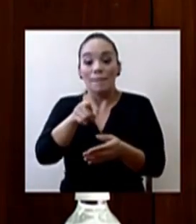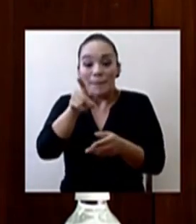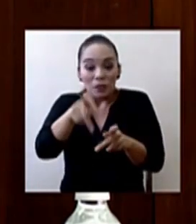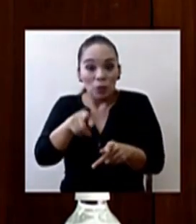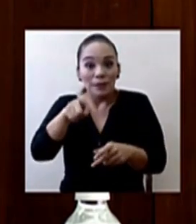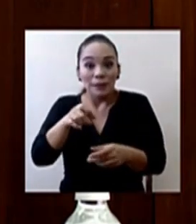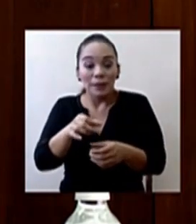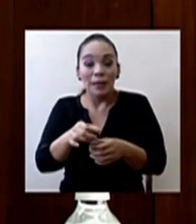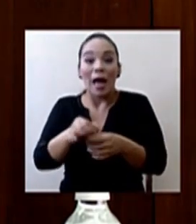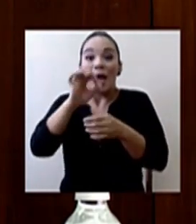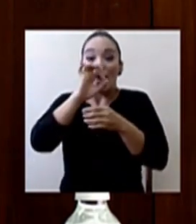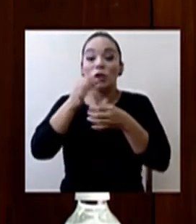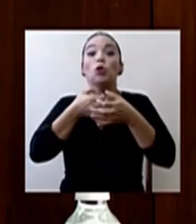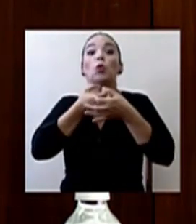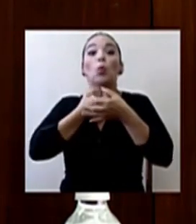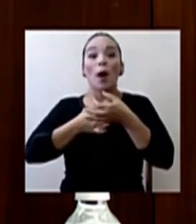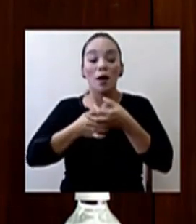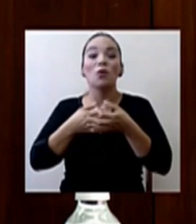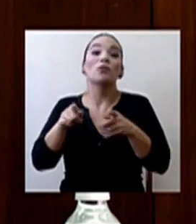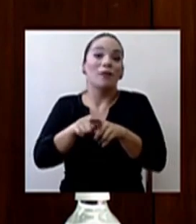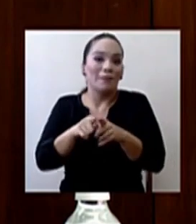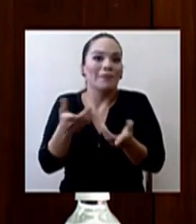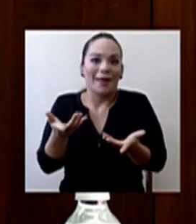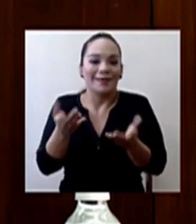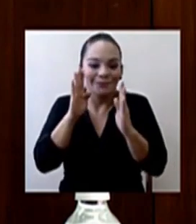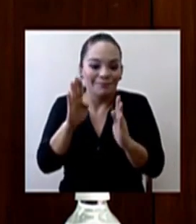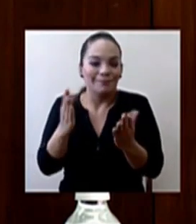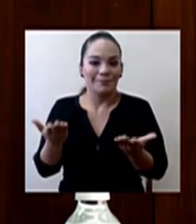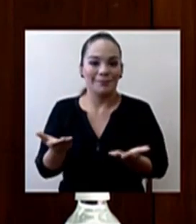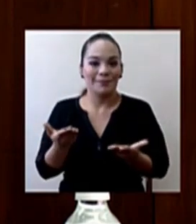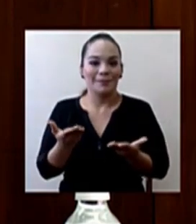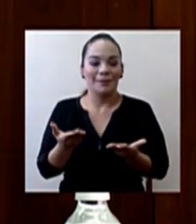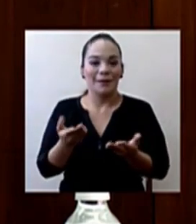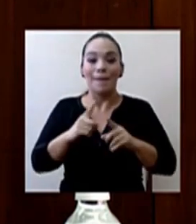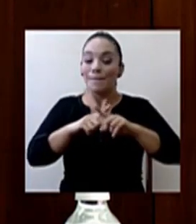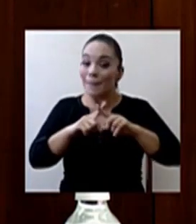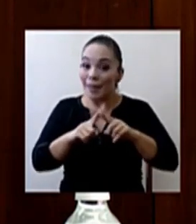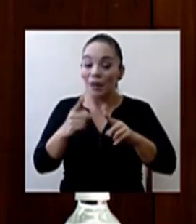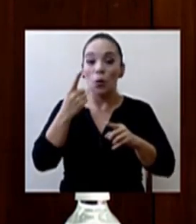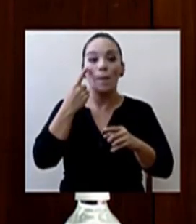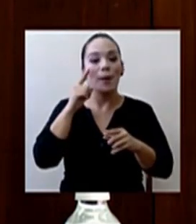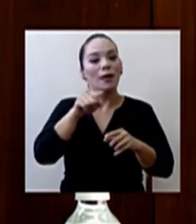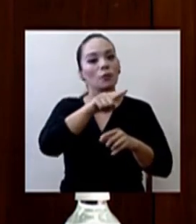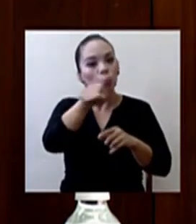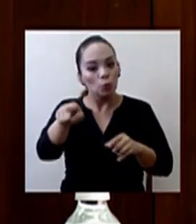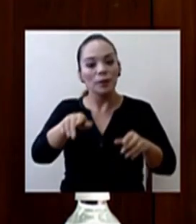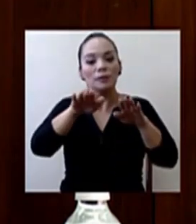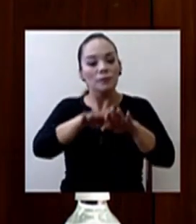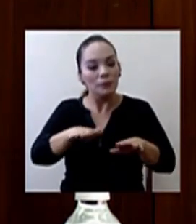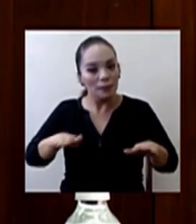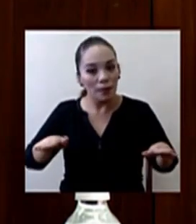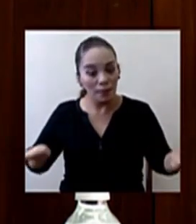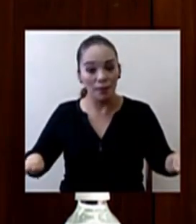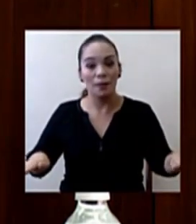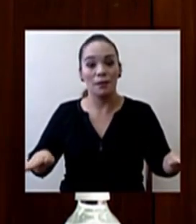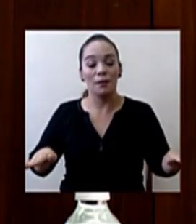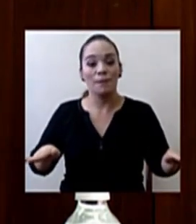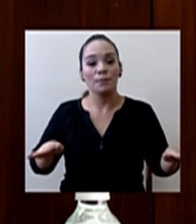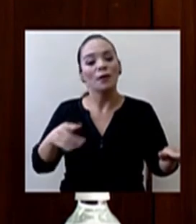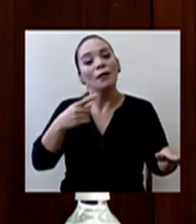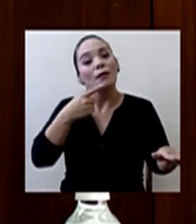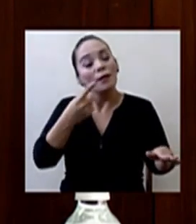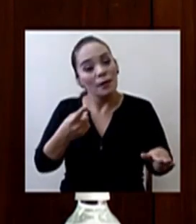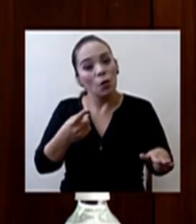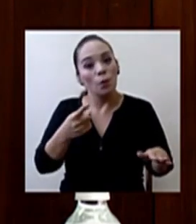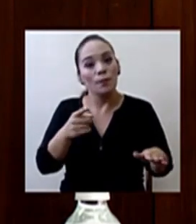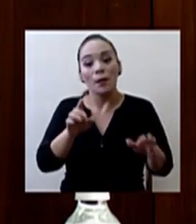Pero también queremos, para la tranquilidad relativa de la población, decirles que si nosotros tenemos